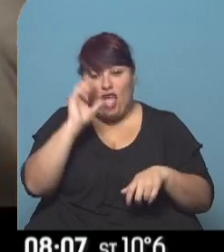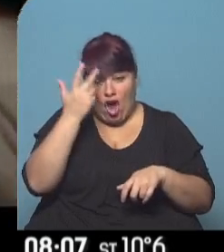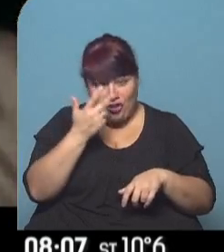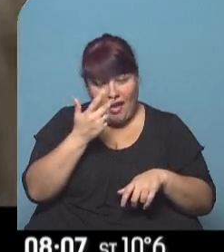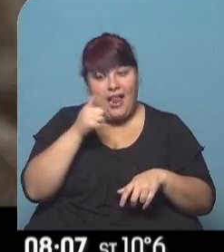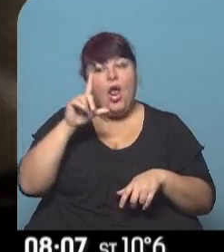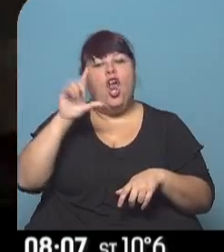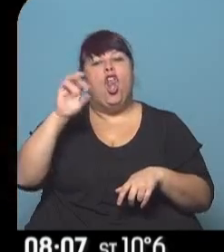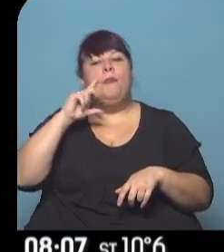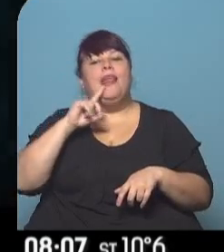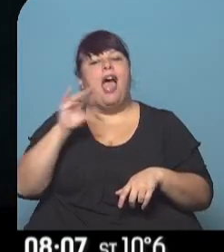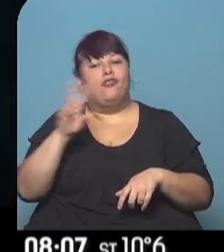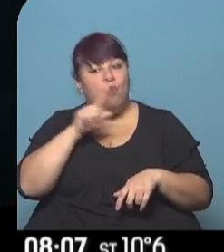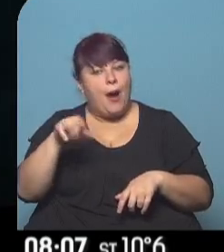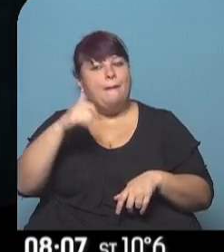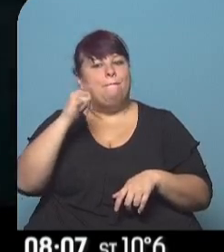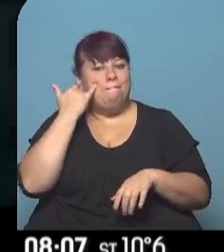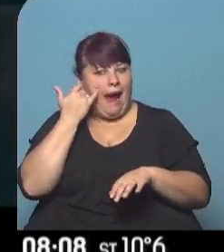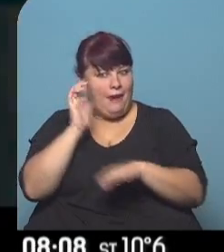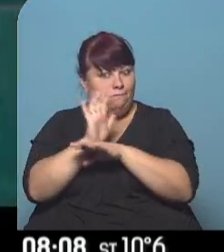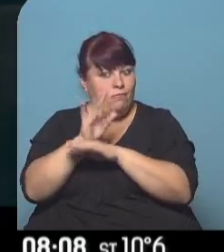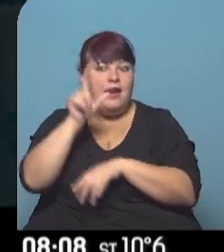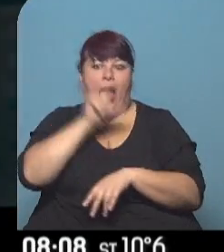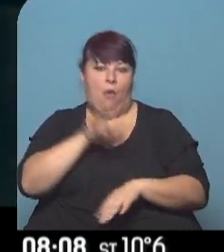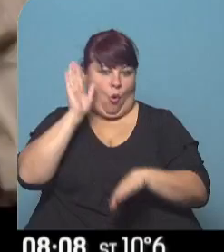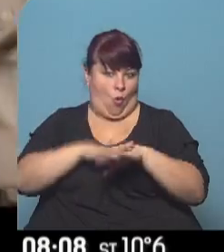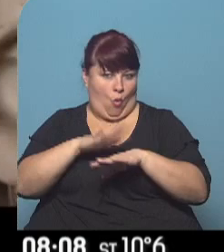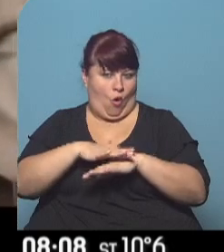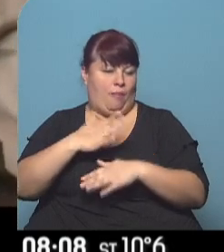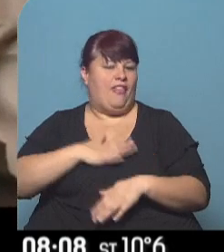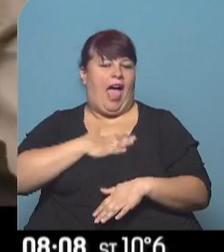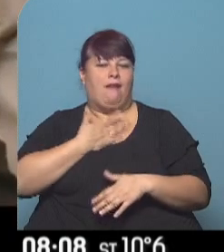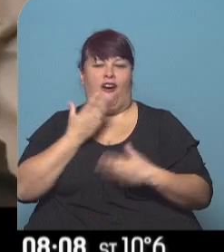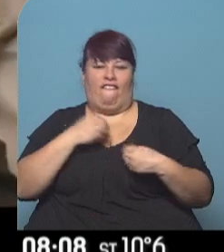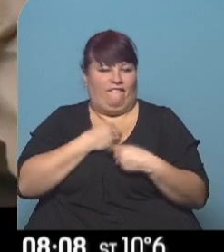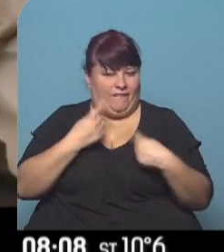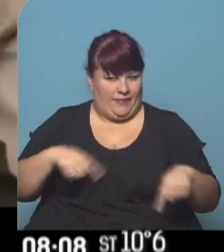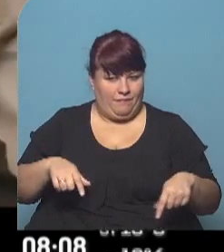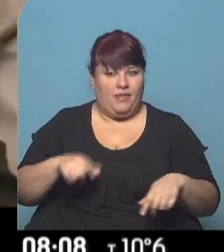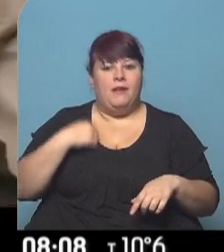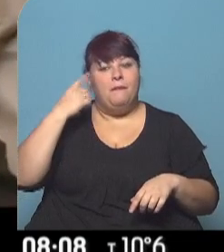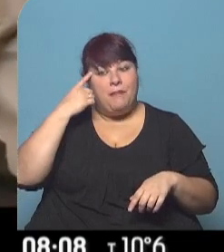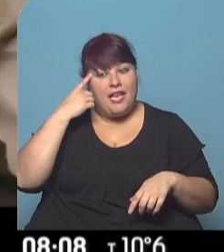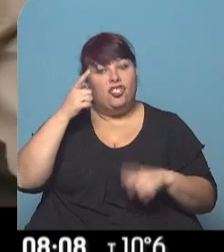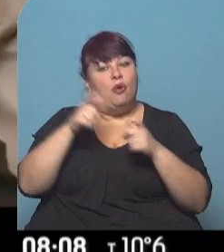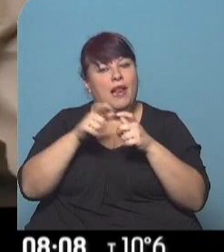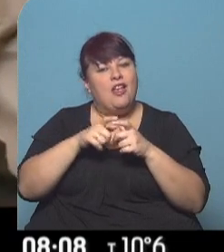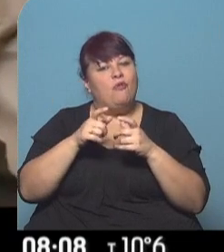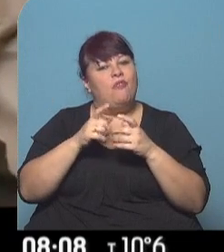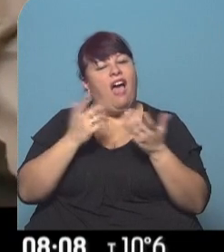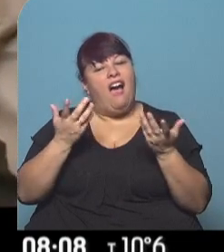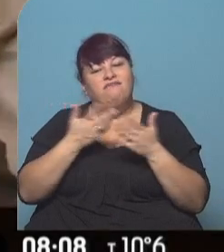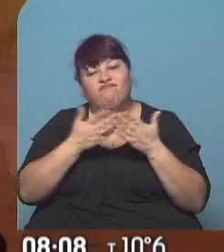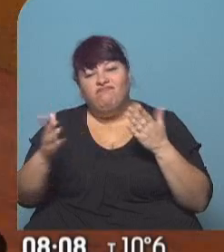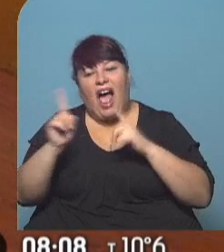en ese hotel es Luisana Lopilato, Mari, precisamente la causante de esos amores y pasiones. Me parece que la película no termina de